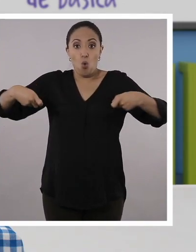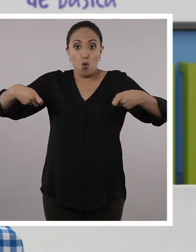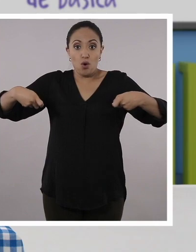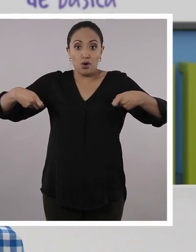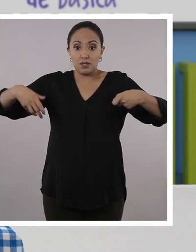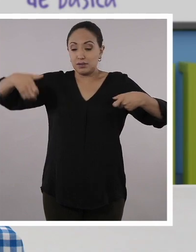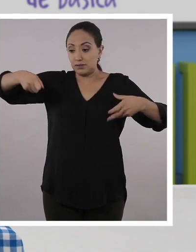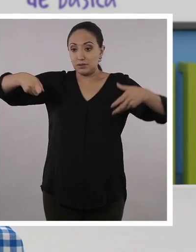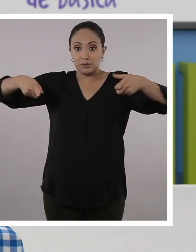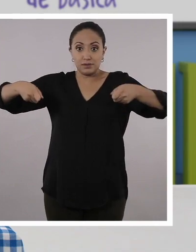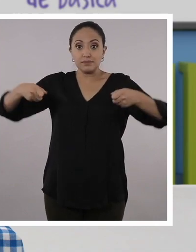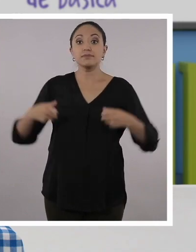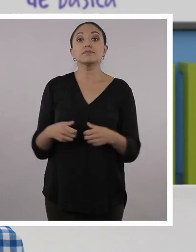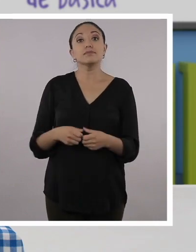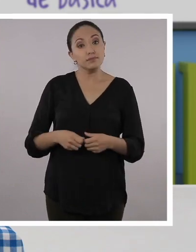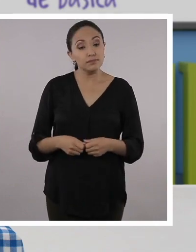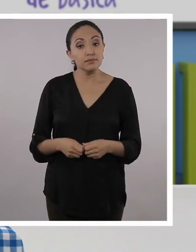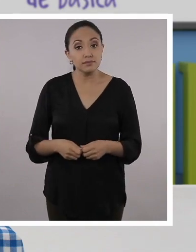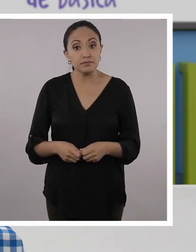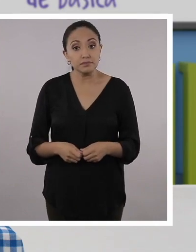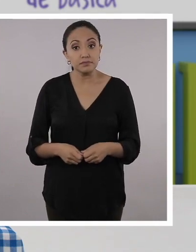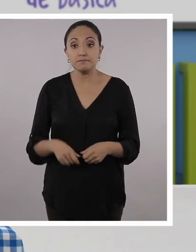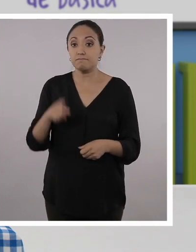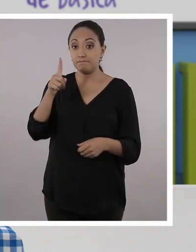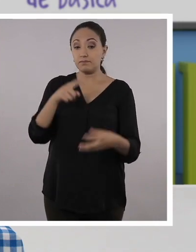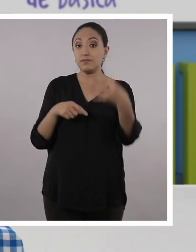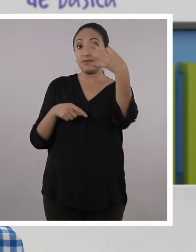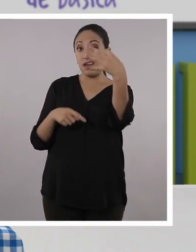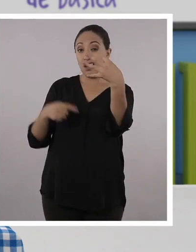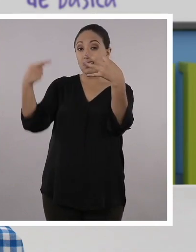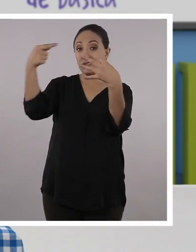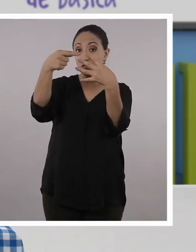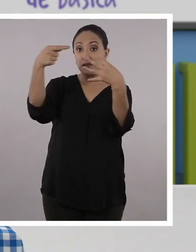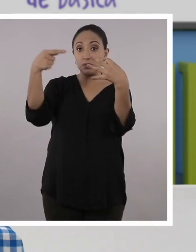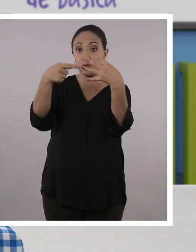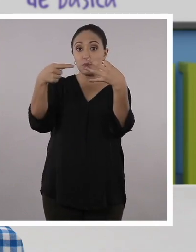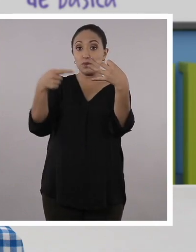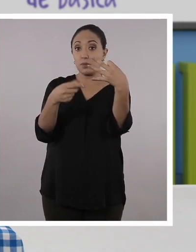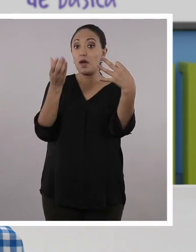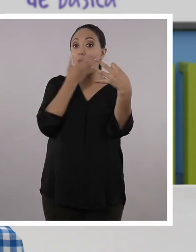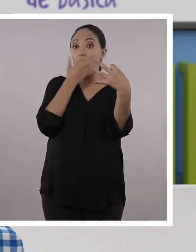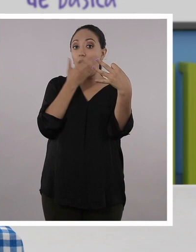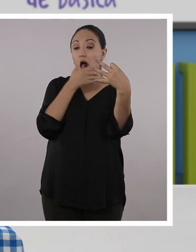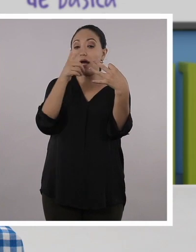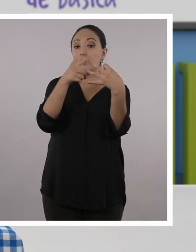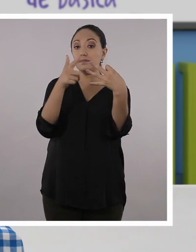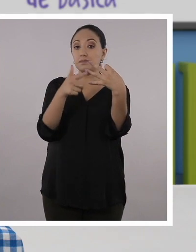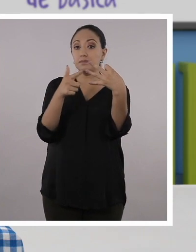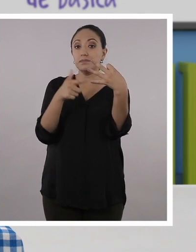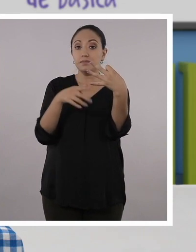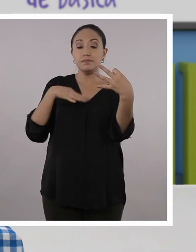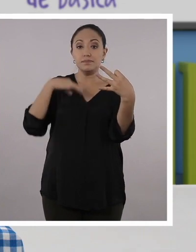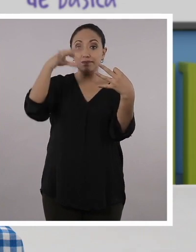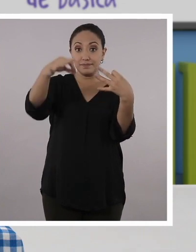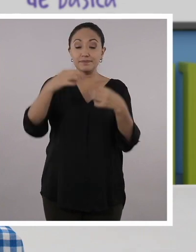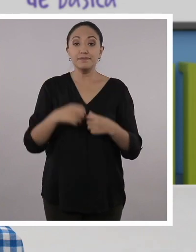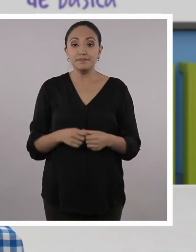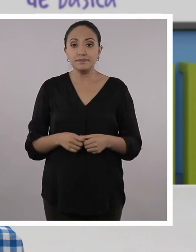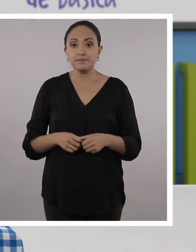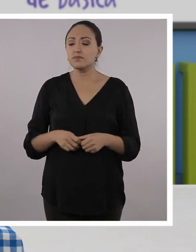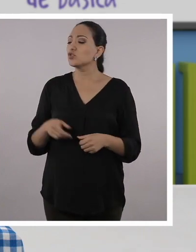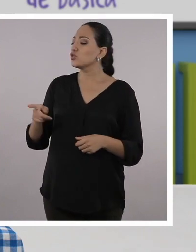a la manija. Ah, miren ustedes tres tipos de transmisión de calor. Acá. Guau.